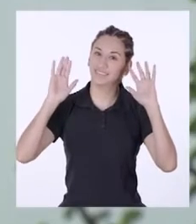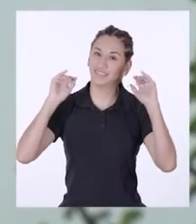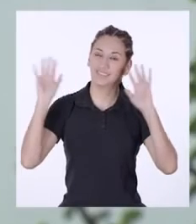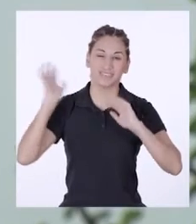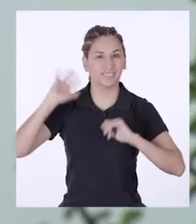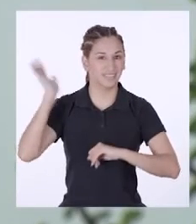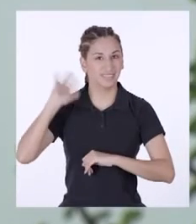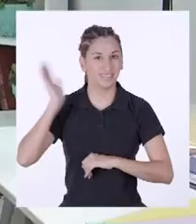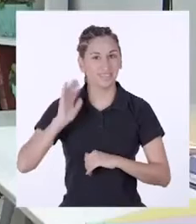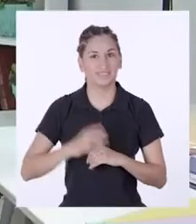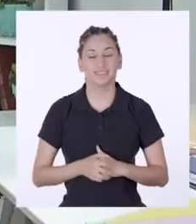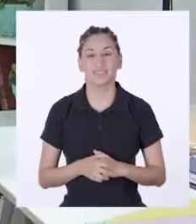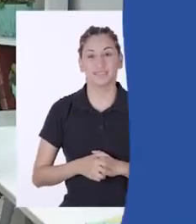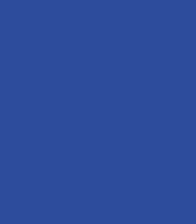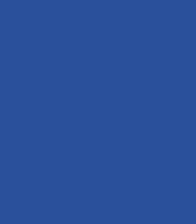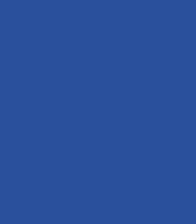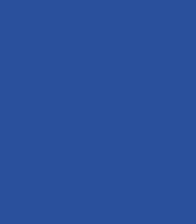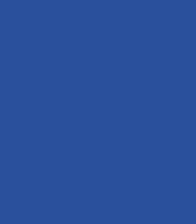¡Au!